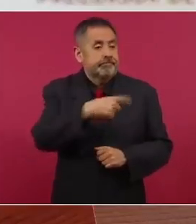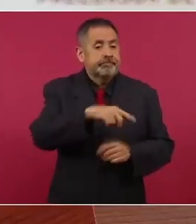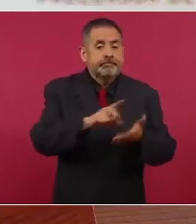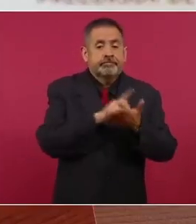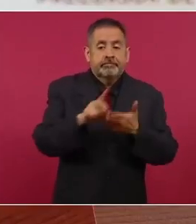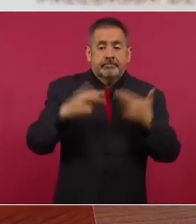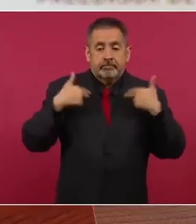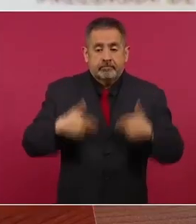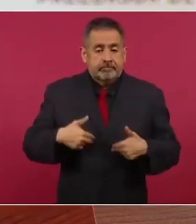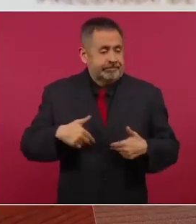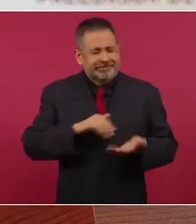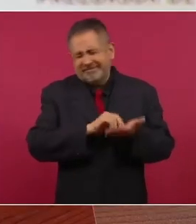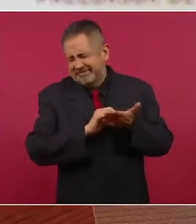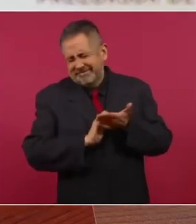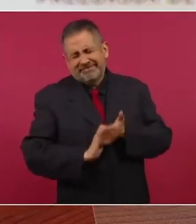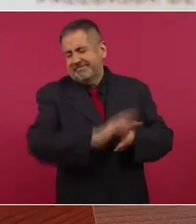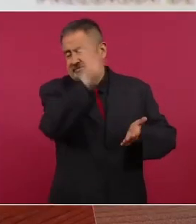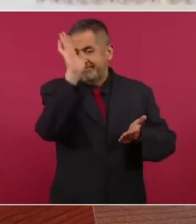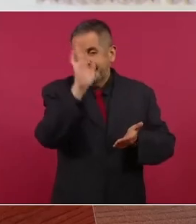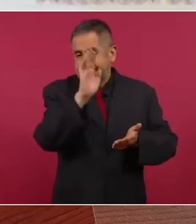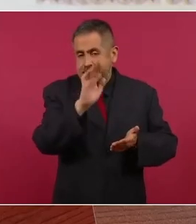afuera, 33.